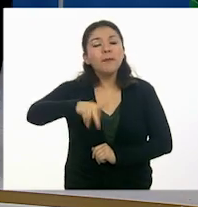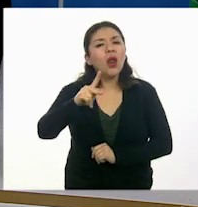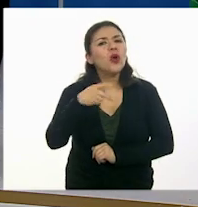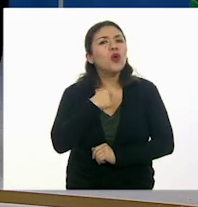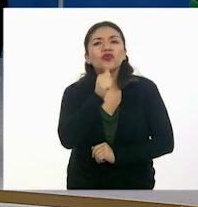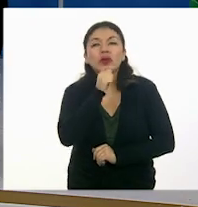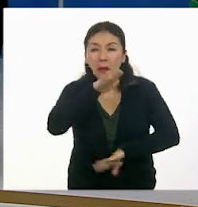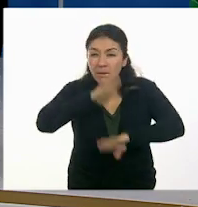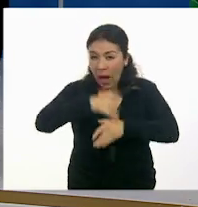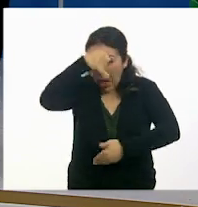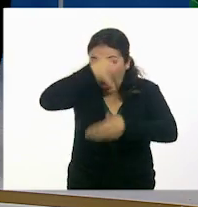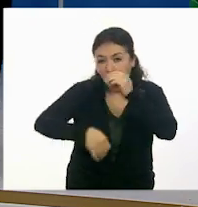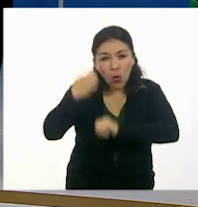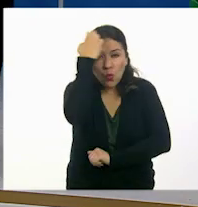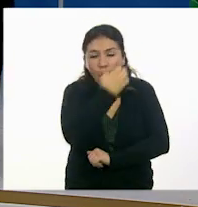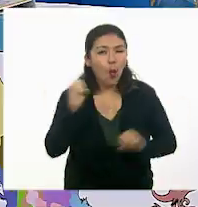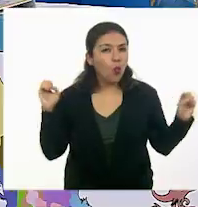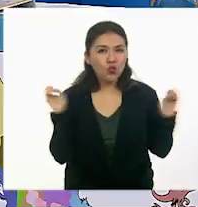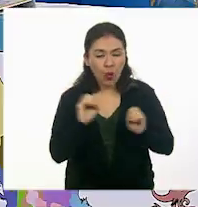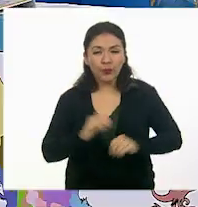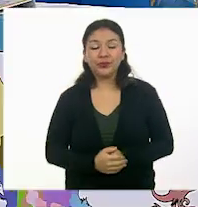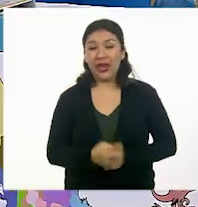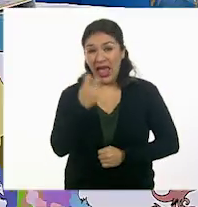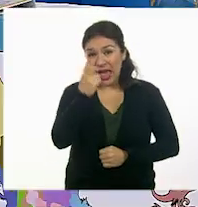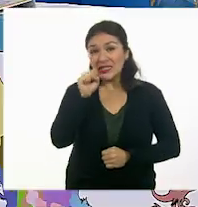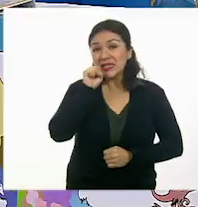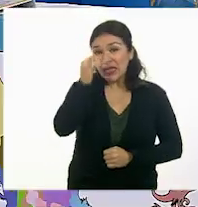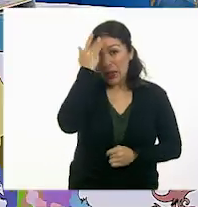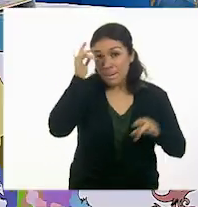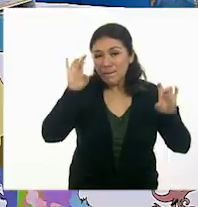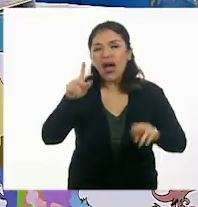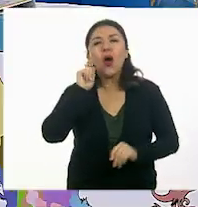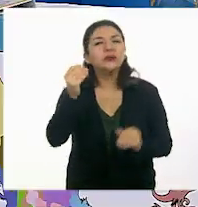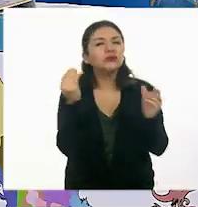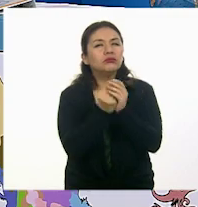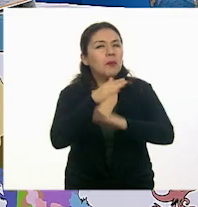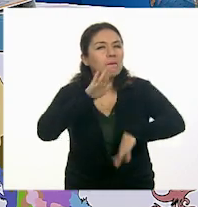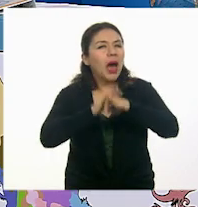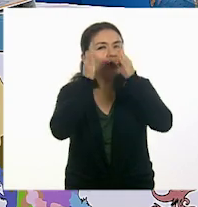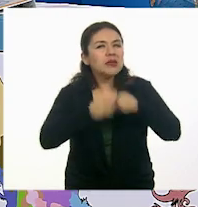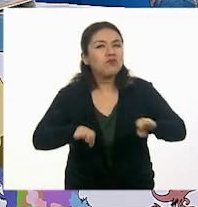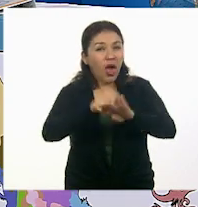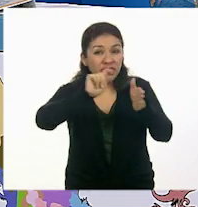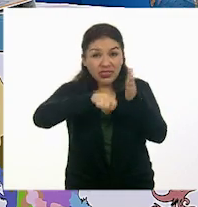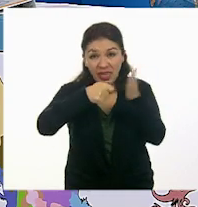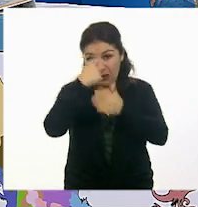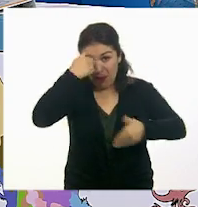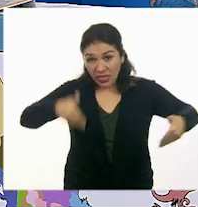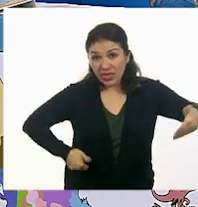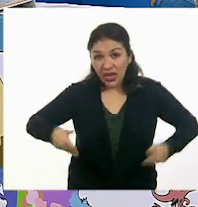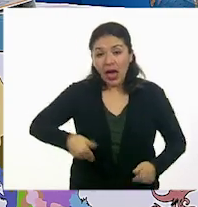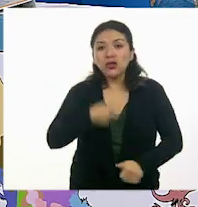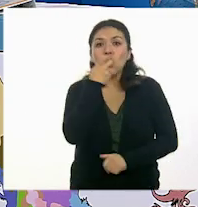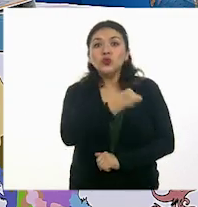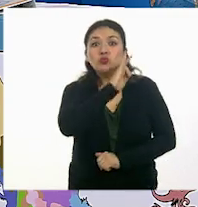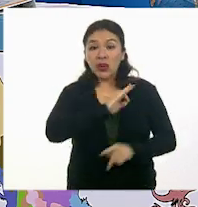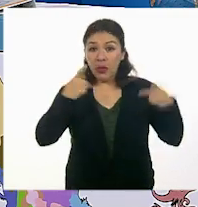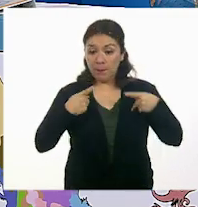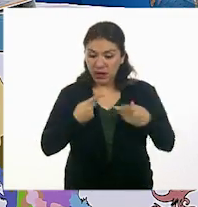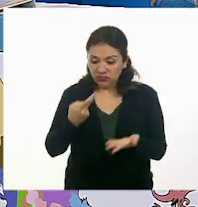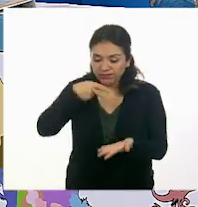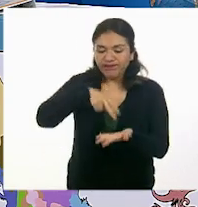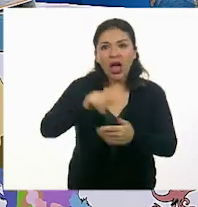no habíamos analizado con profundidad. El sí mágico es una de las técnicas más importantes en el teatro, ya que permite a un actor